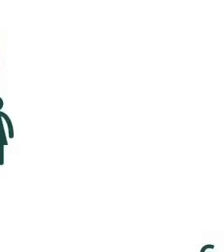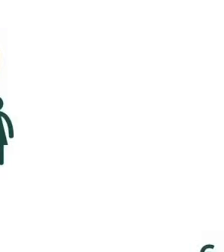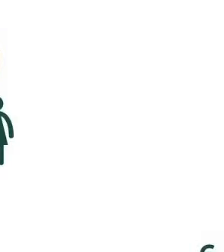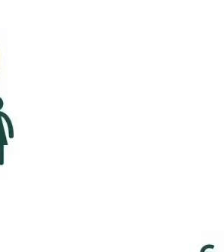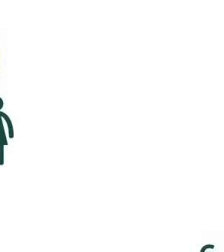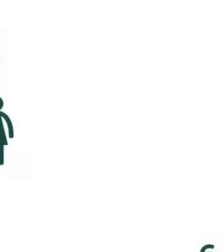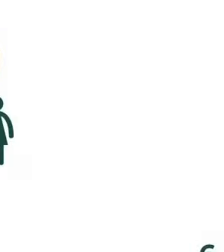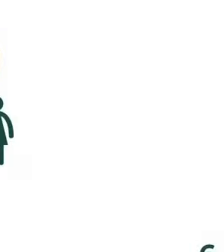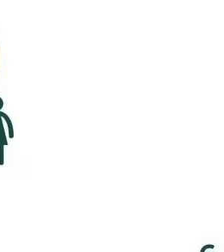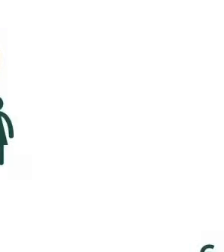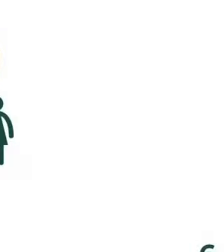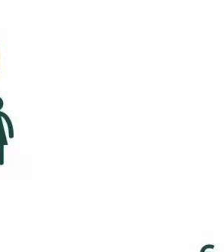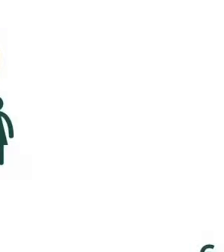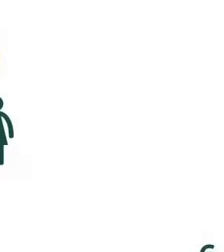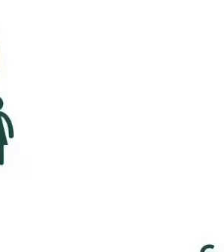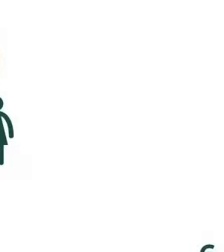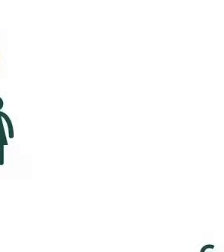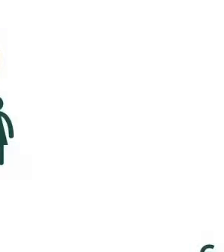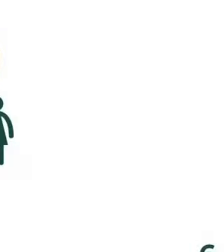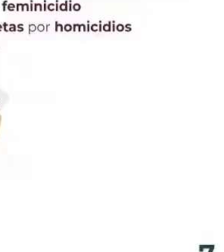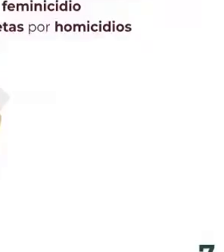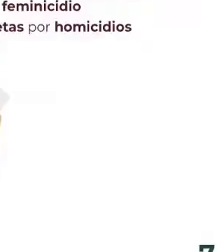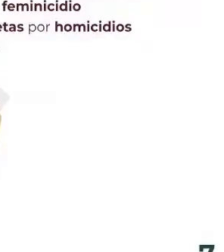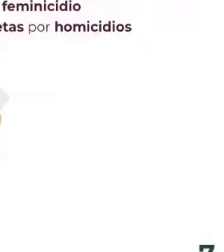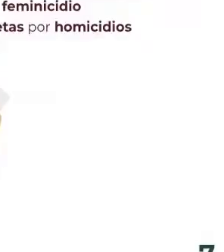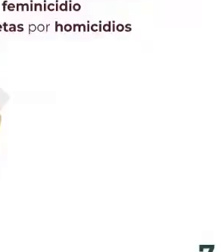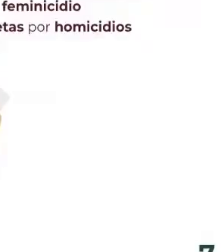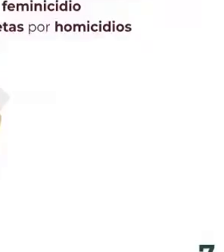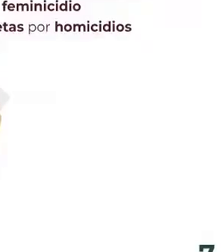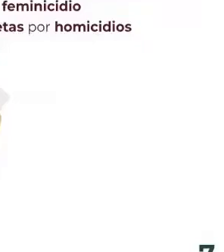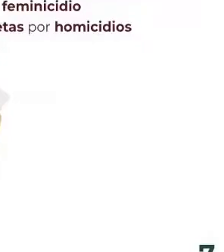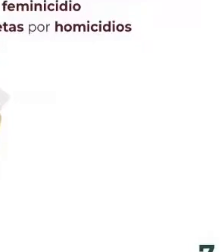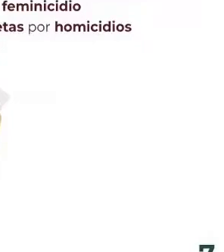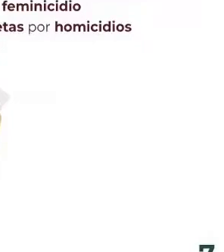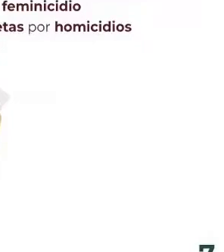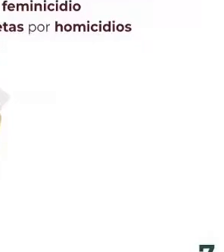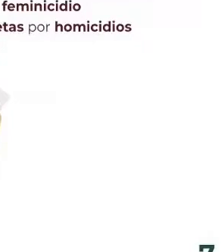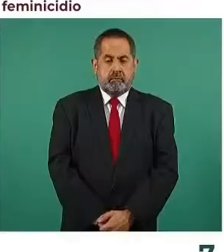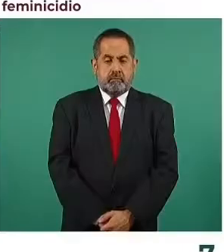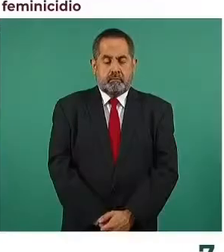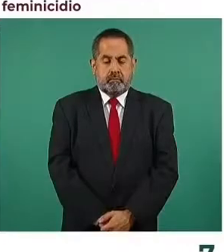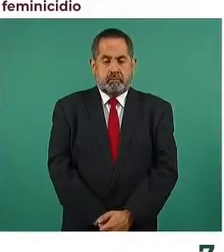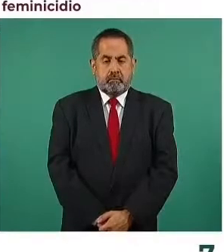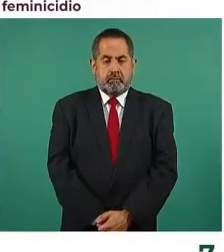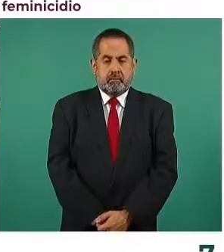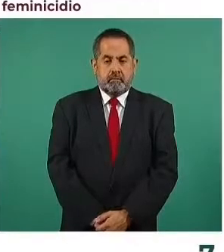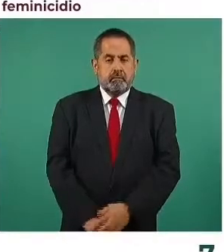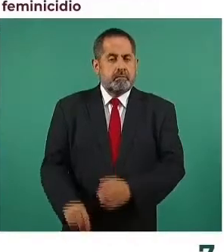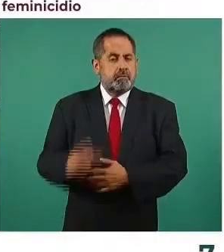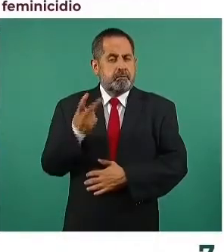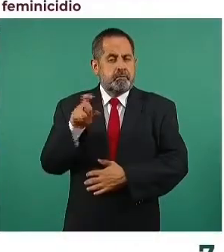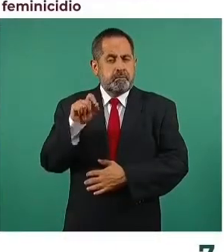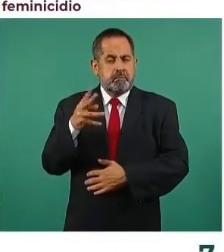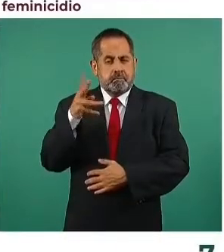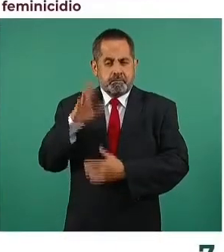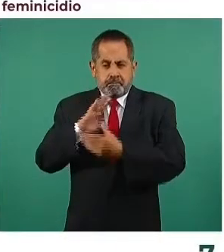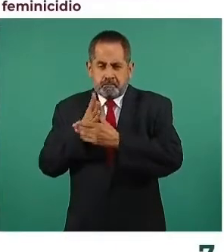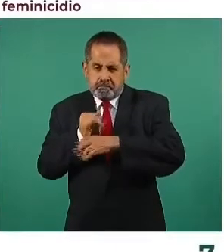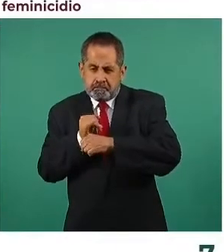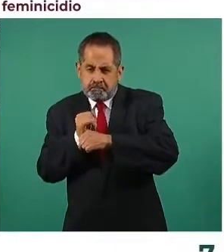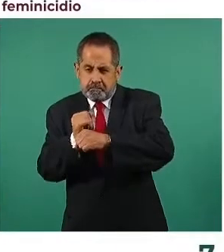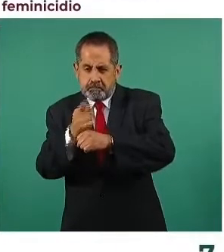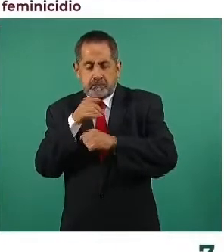mesas para la construcción de paz dan seguimiento a 224 carpetas de investigación por